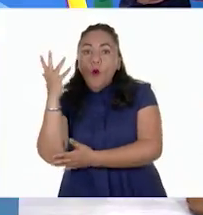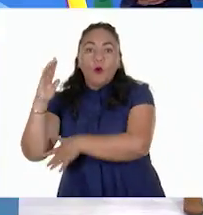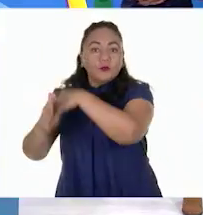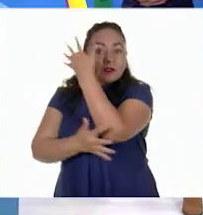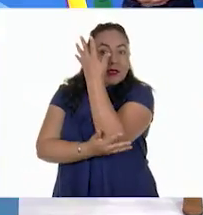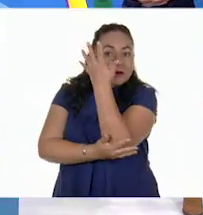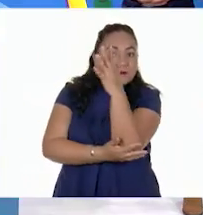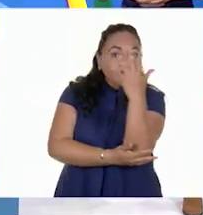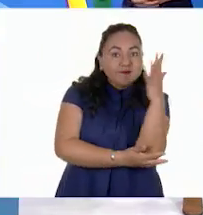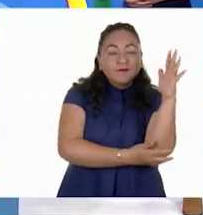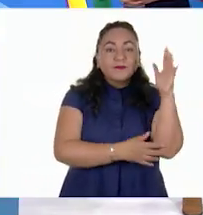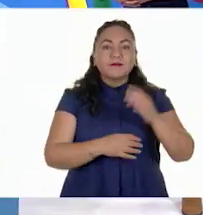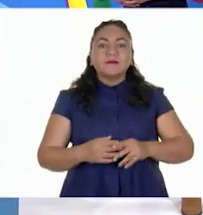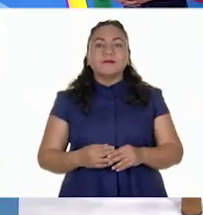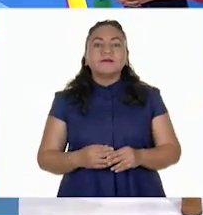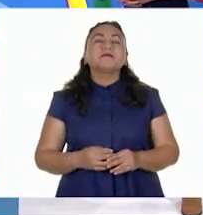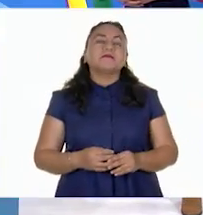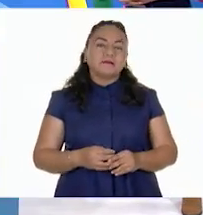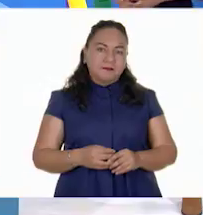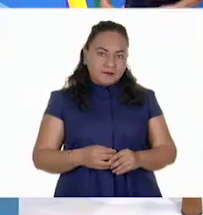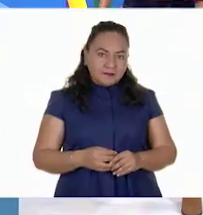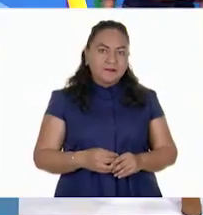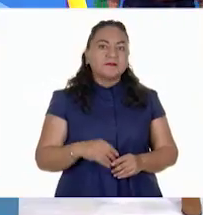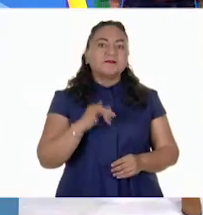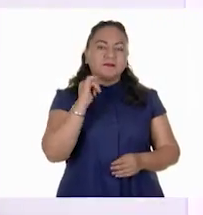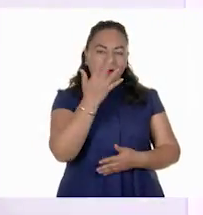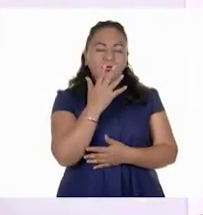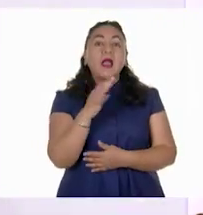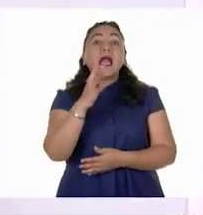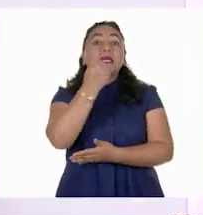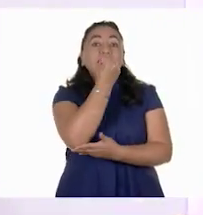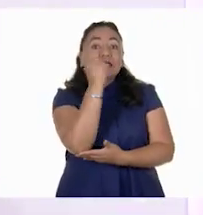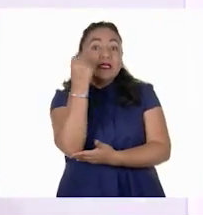De naranja, bosque. Selva.